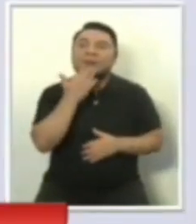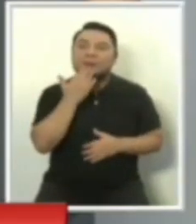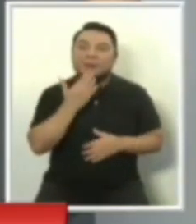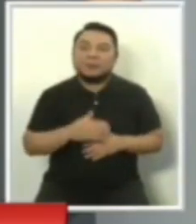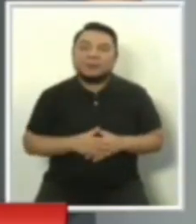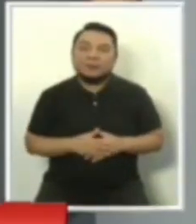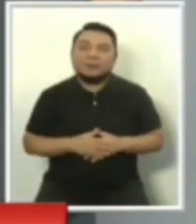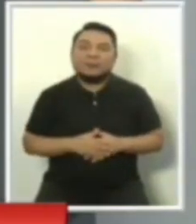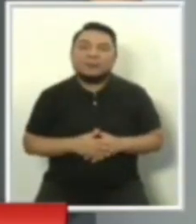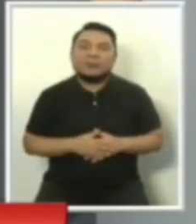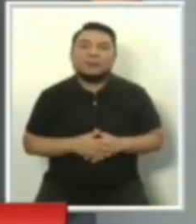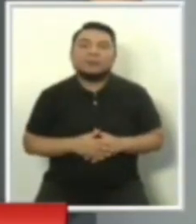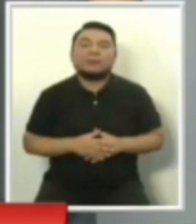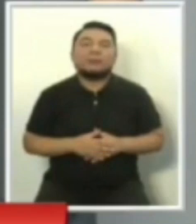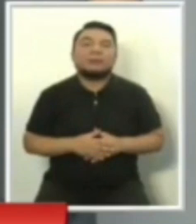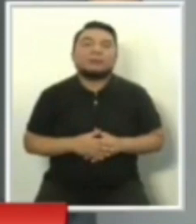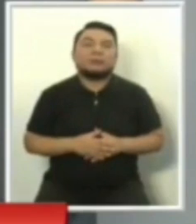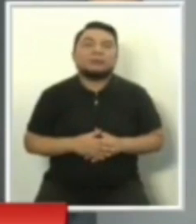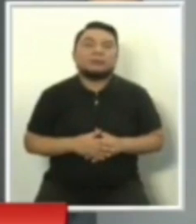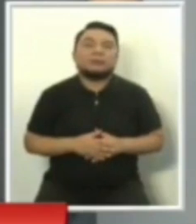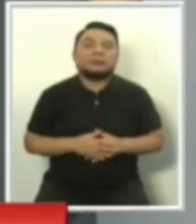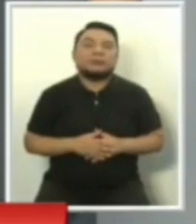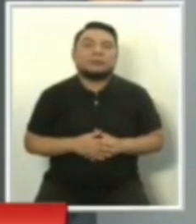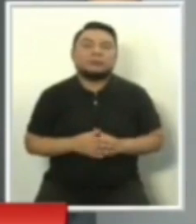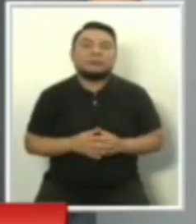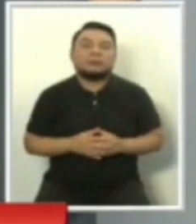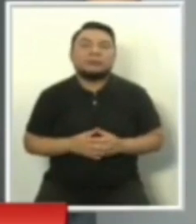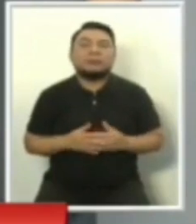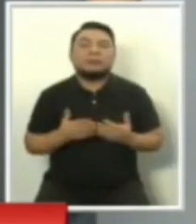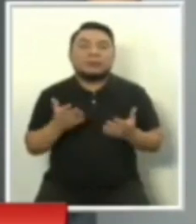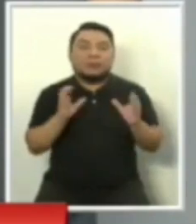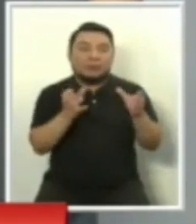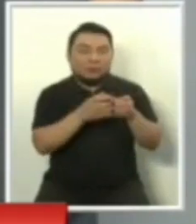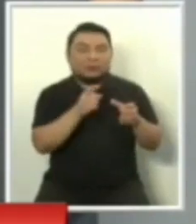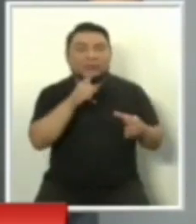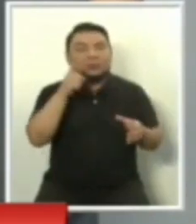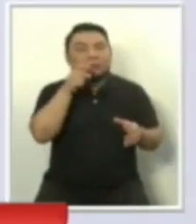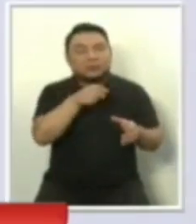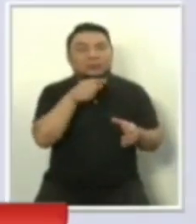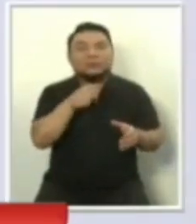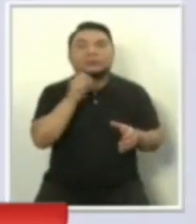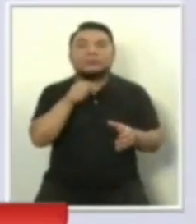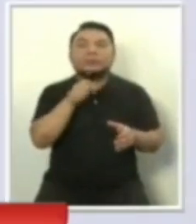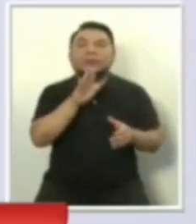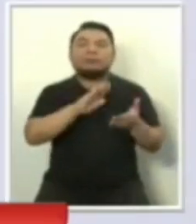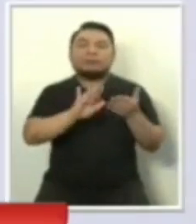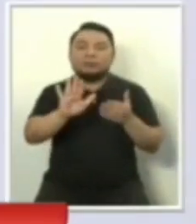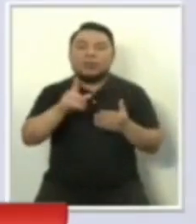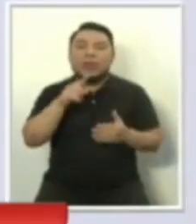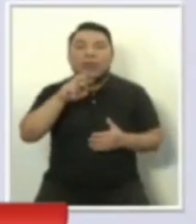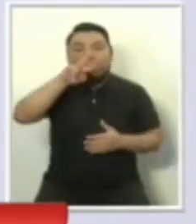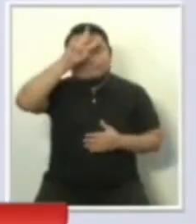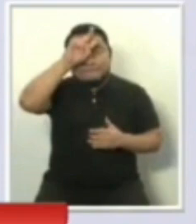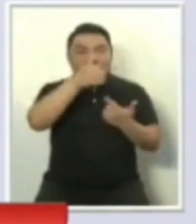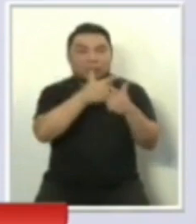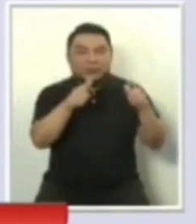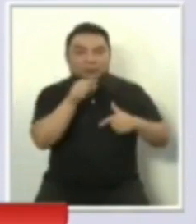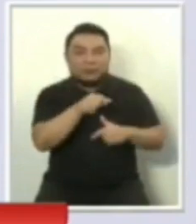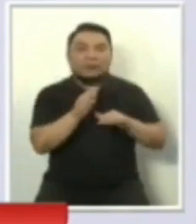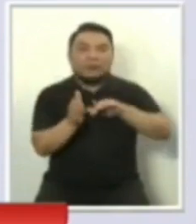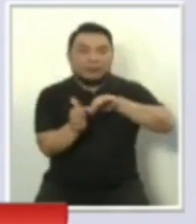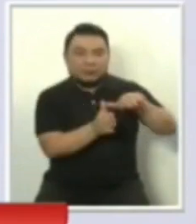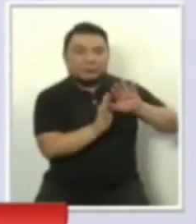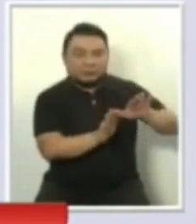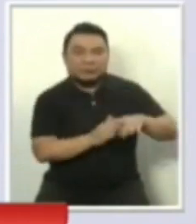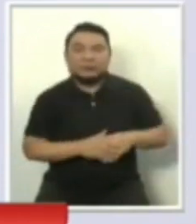al Partido Político Nacional, un segundo ahí por favor, Perú Libre, muy bien, José